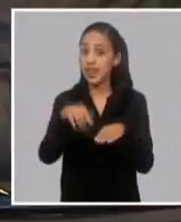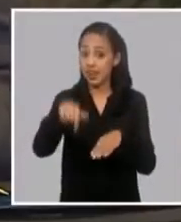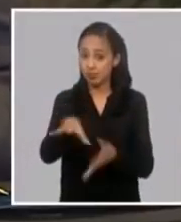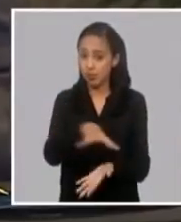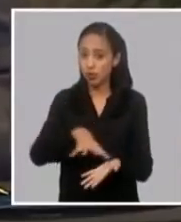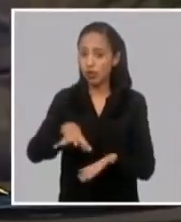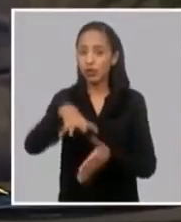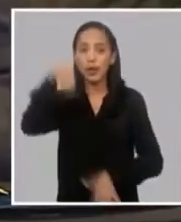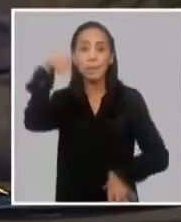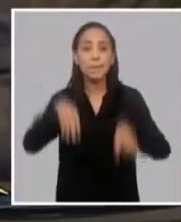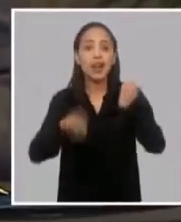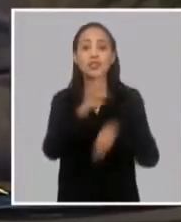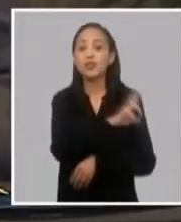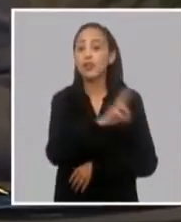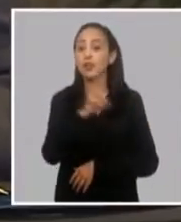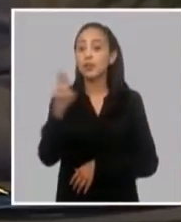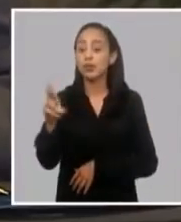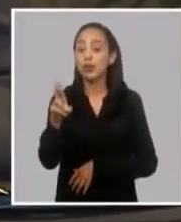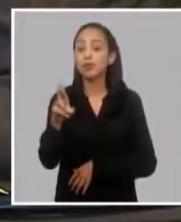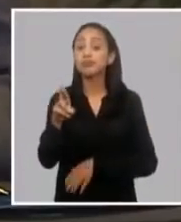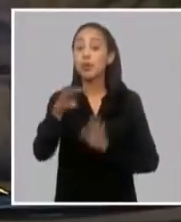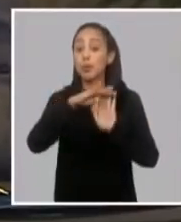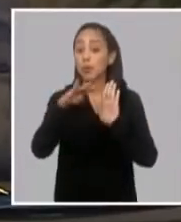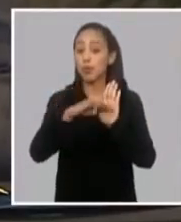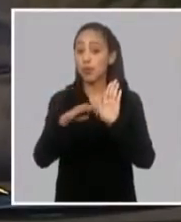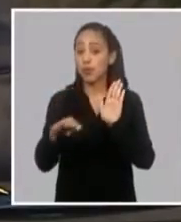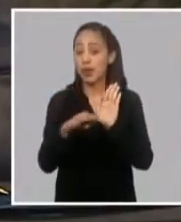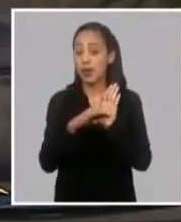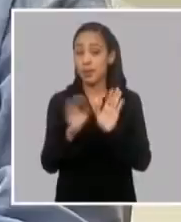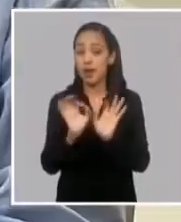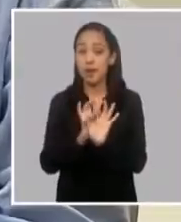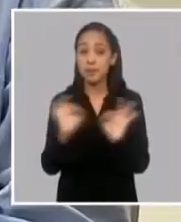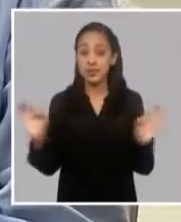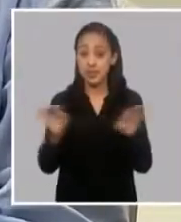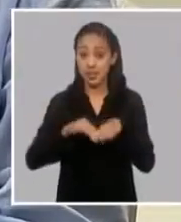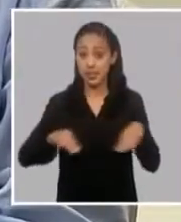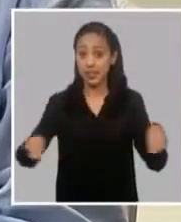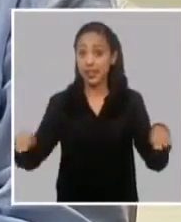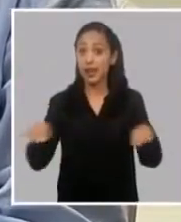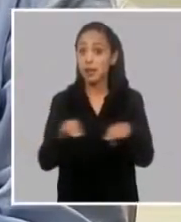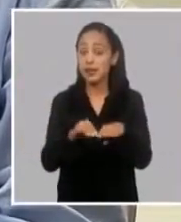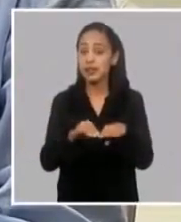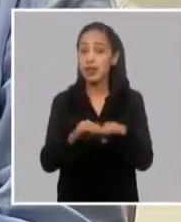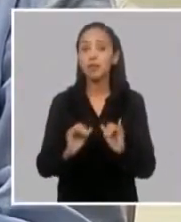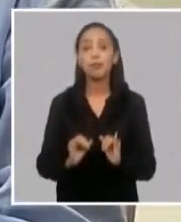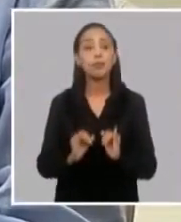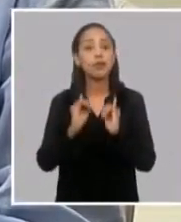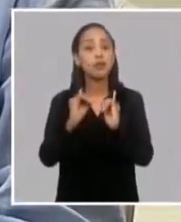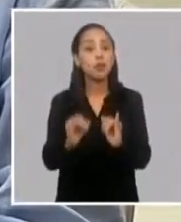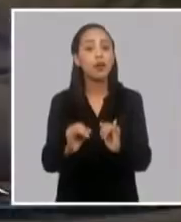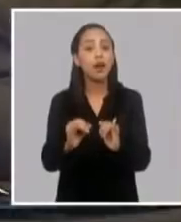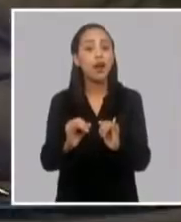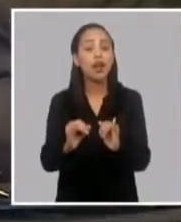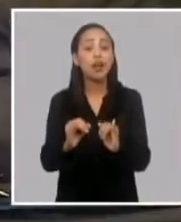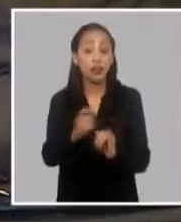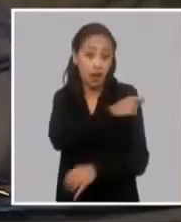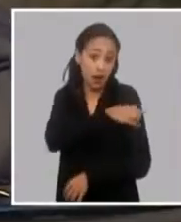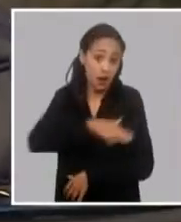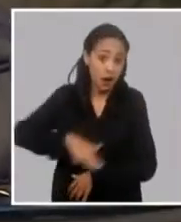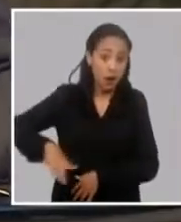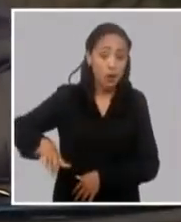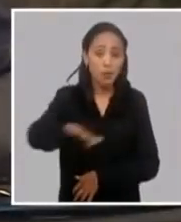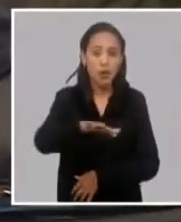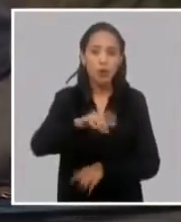Revolución en esta emisión especial de nuestra mesa redonda para informar a nuestro pueblo